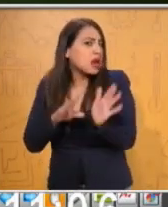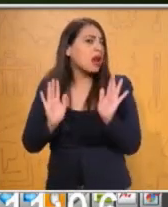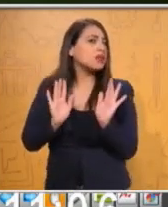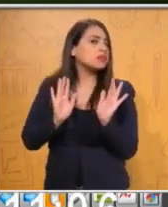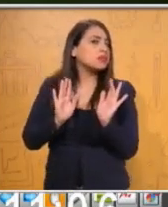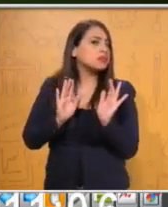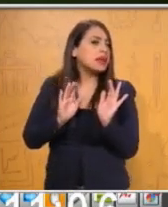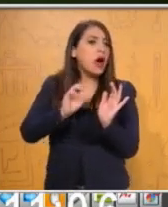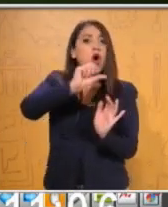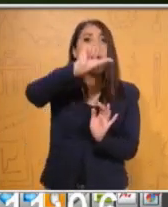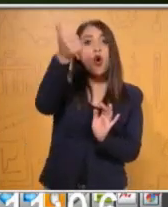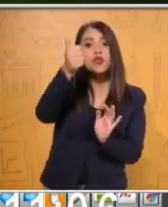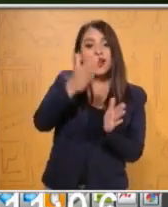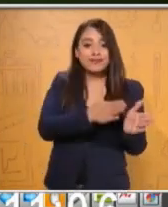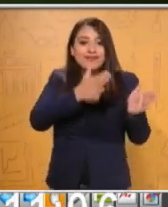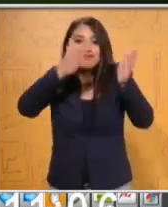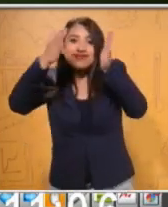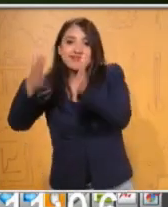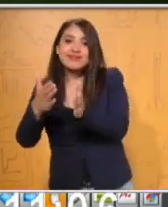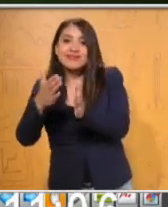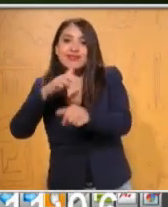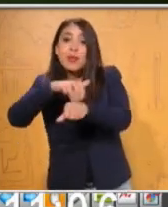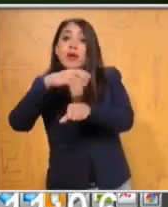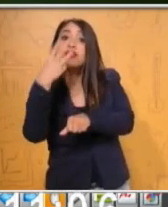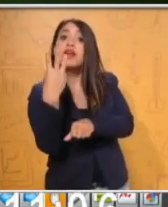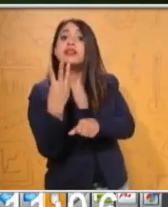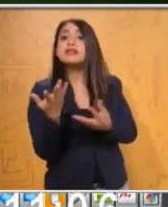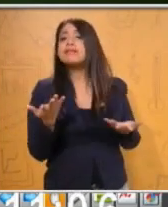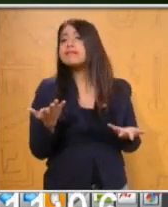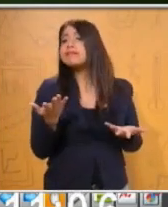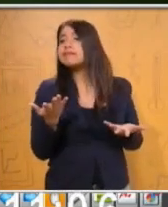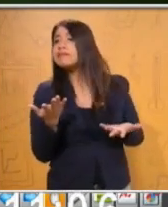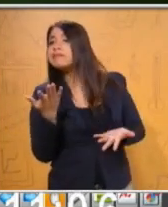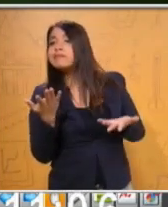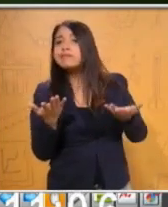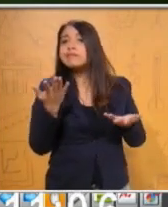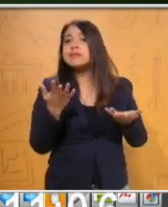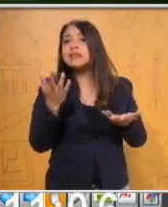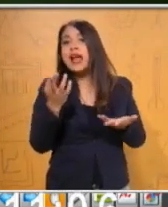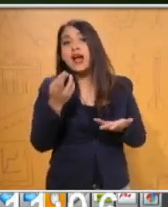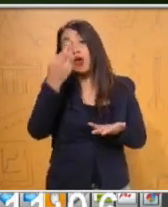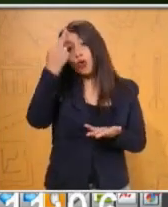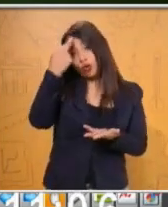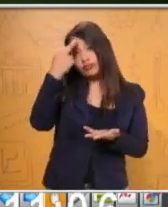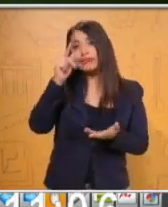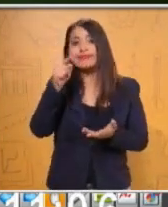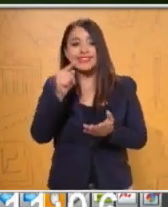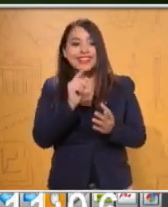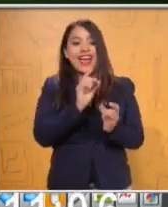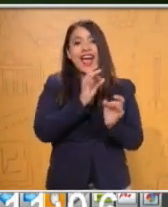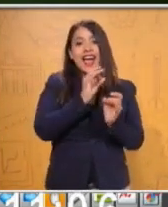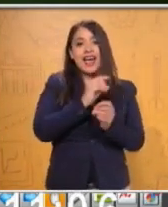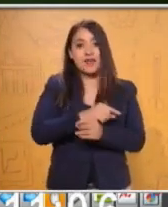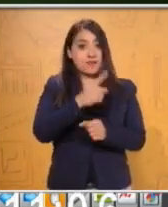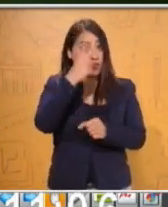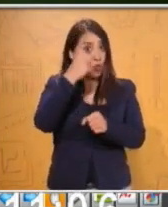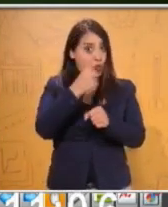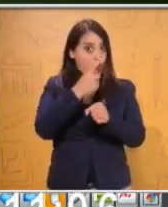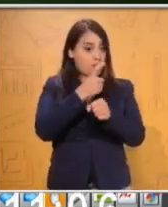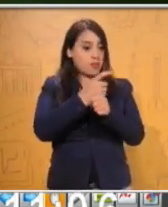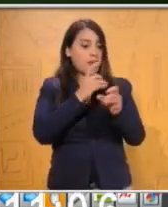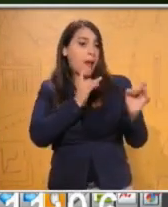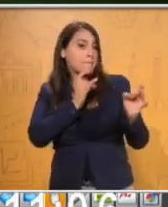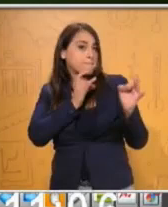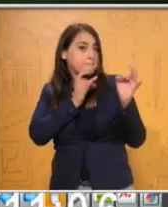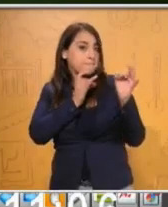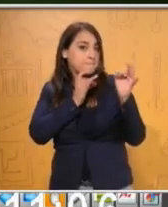apuntar la figura número 3? Recordando que sería una flecha y repasando nuevamente. Figura 1 fue